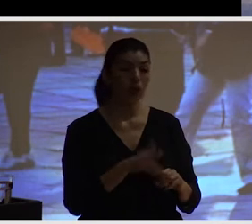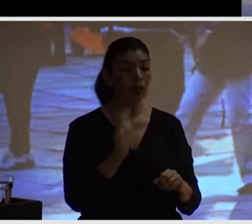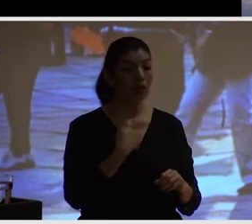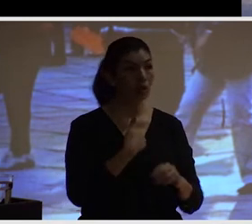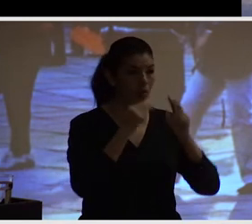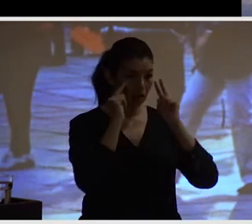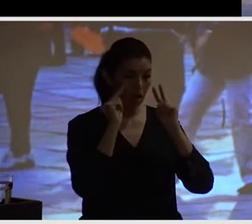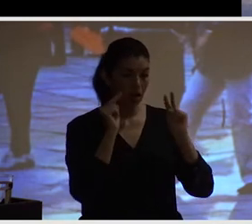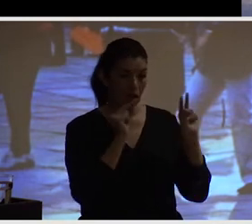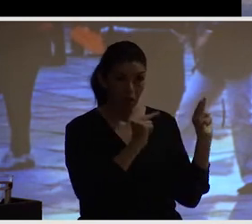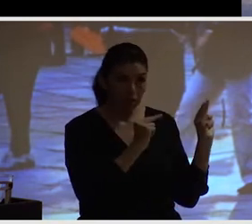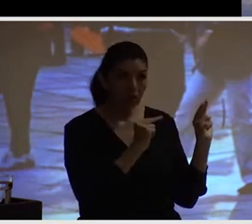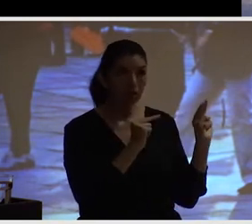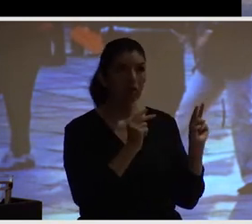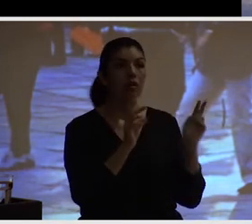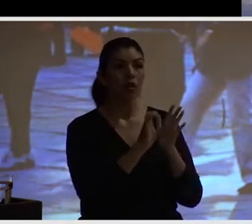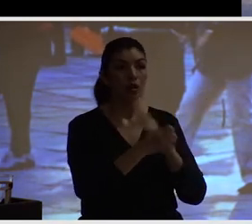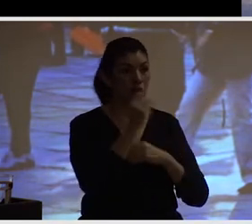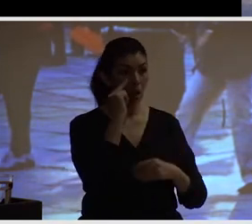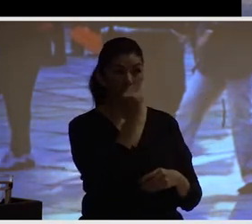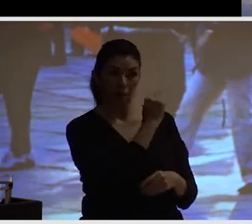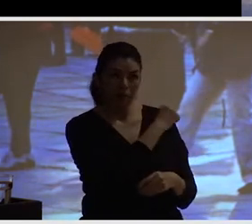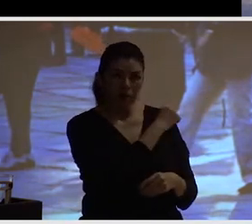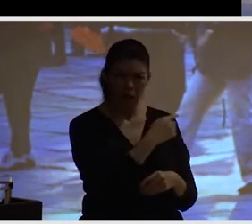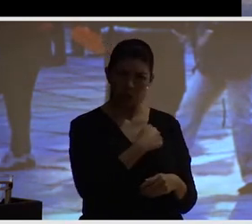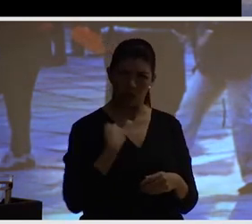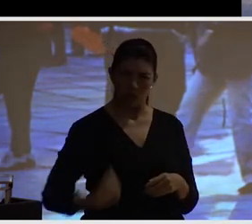Esta parece china, pero en cambio es San Francisco, mi ciudad, en California.